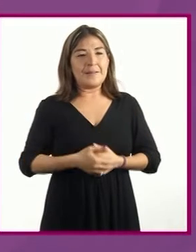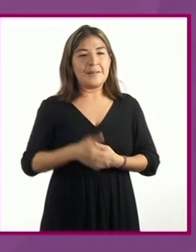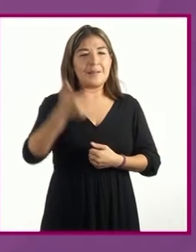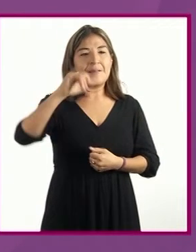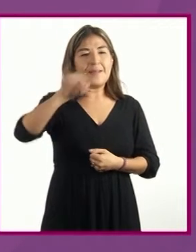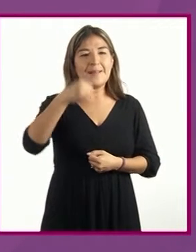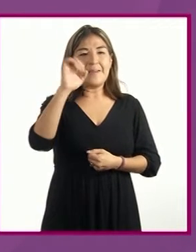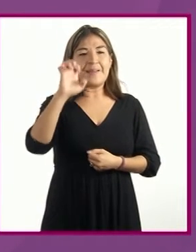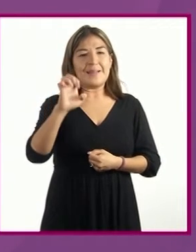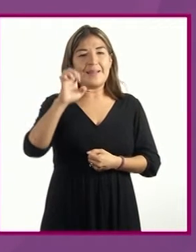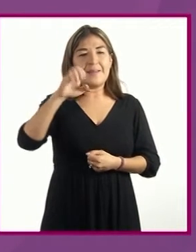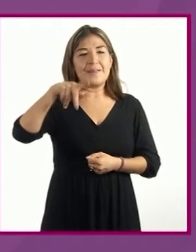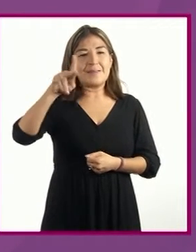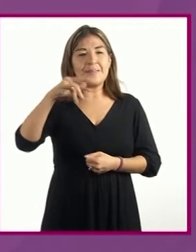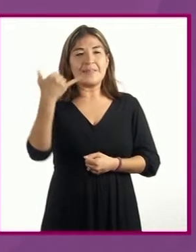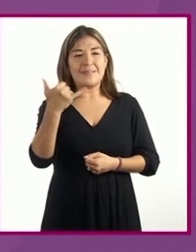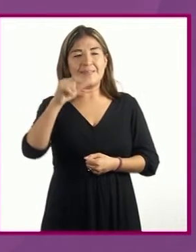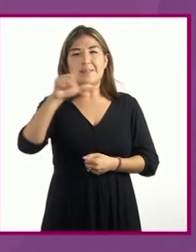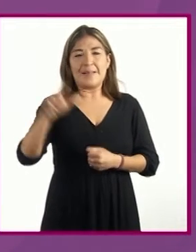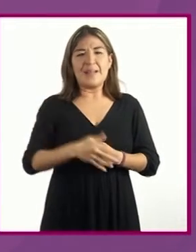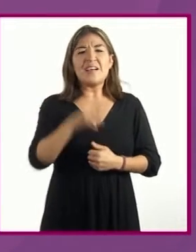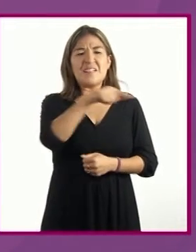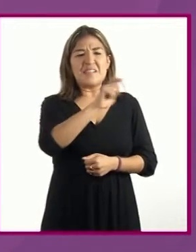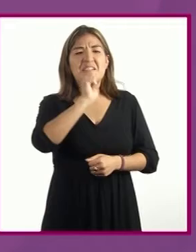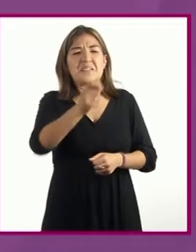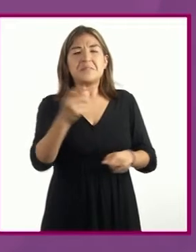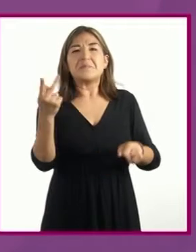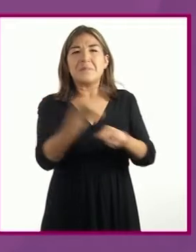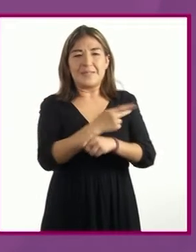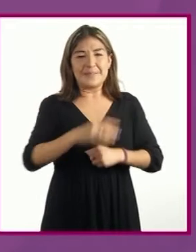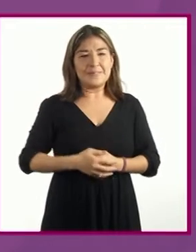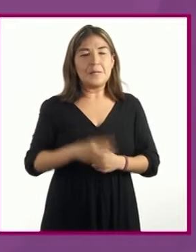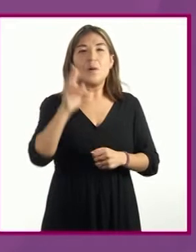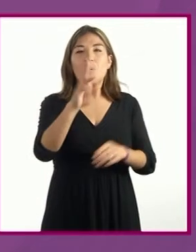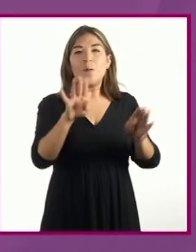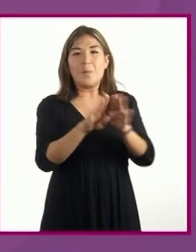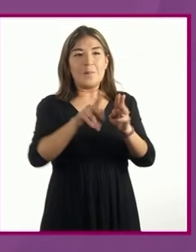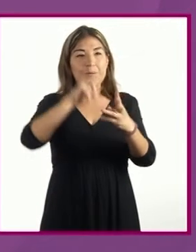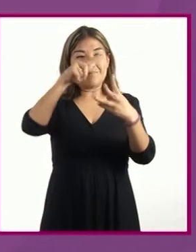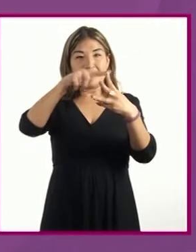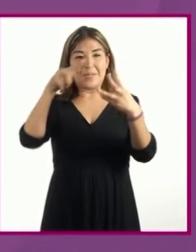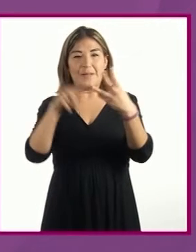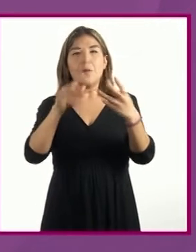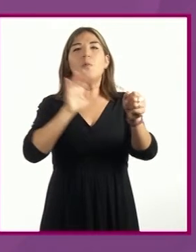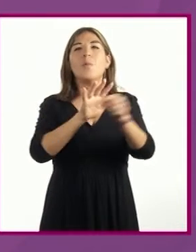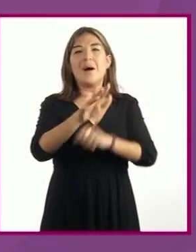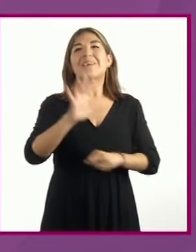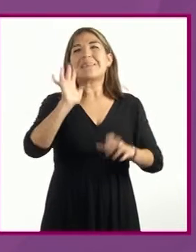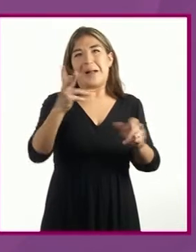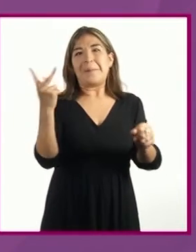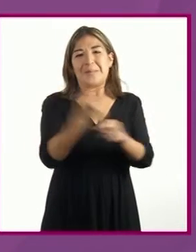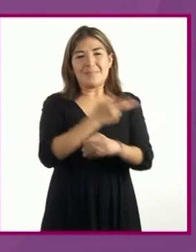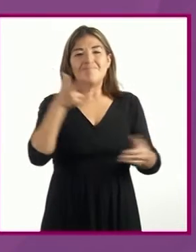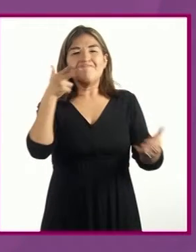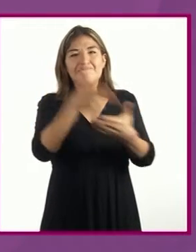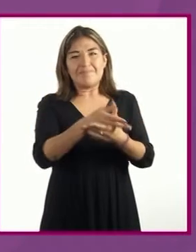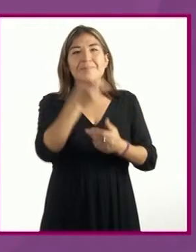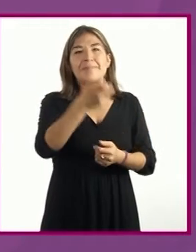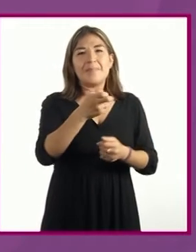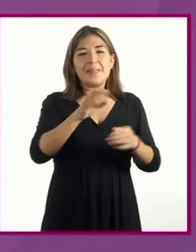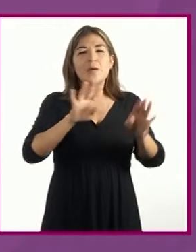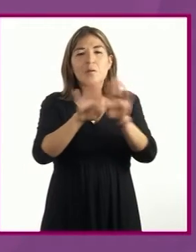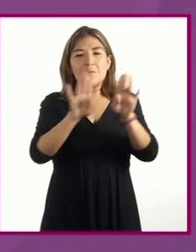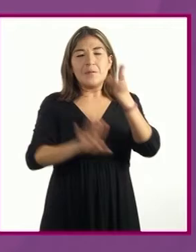La acción está sucediendo, pero en las otras dos viñetas ya ha pasado, por ello las sombras